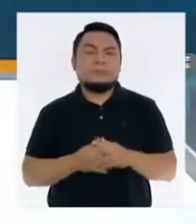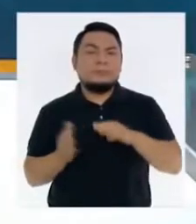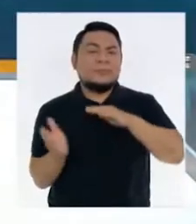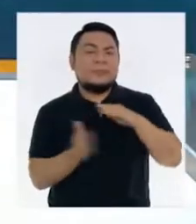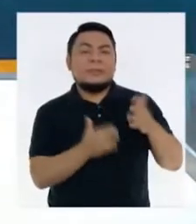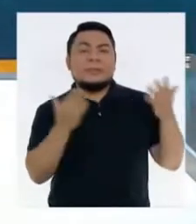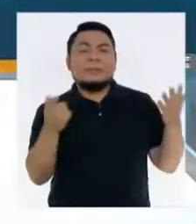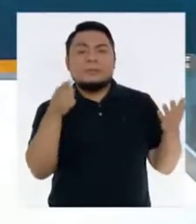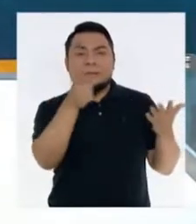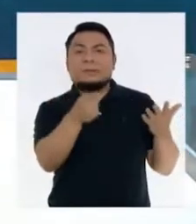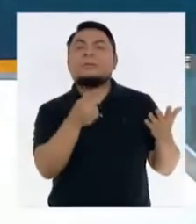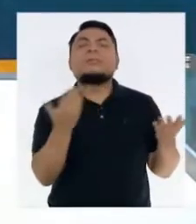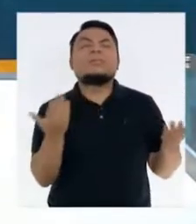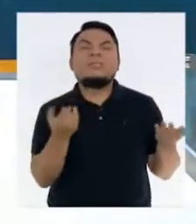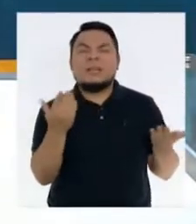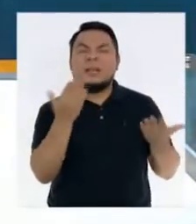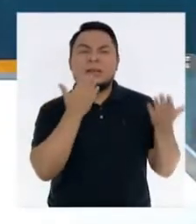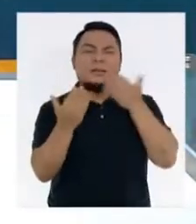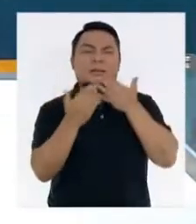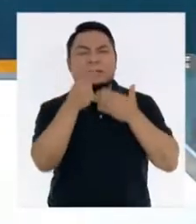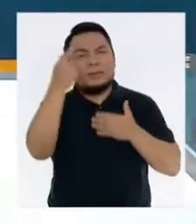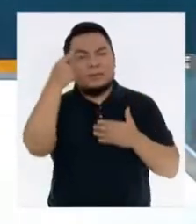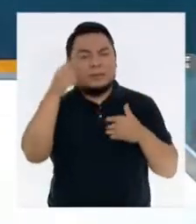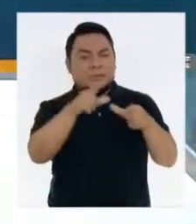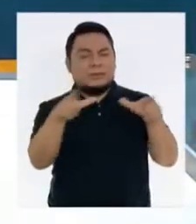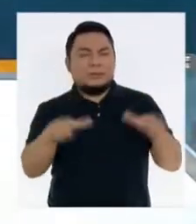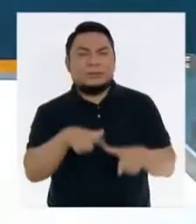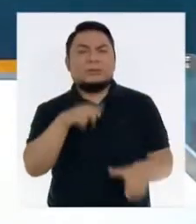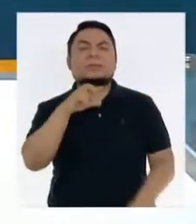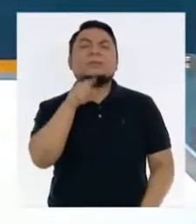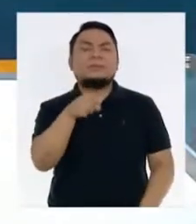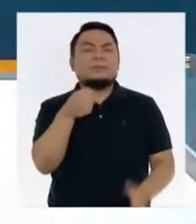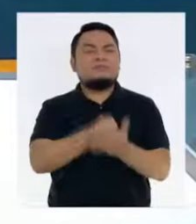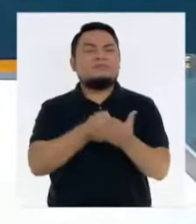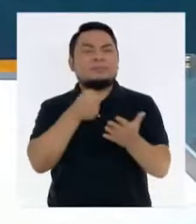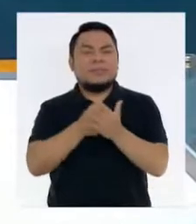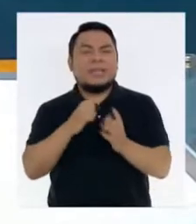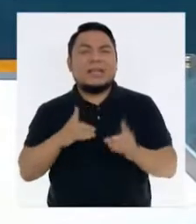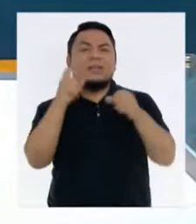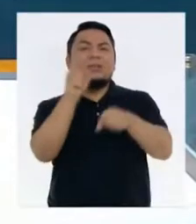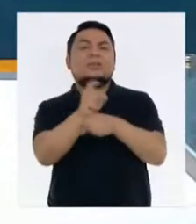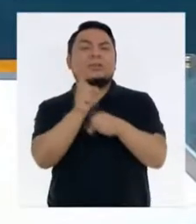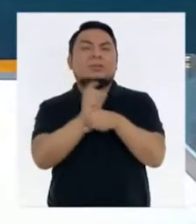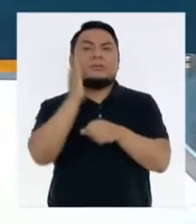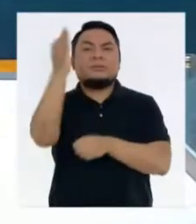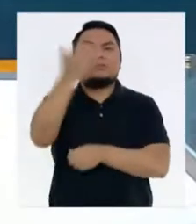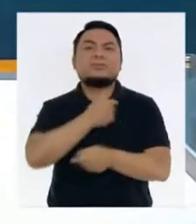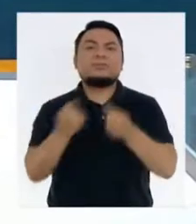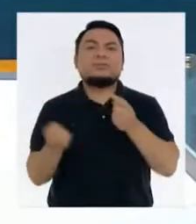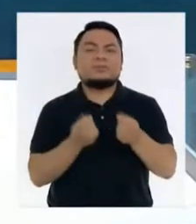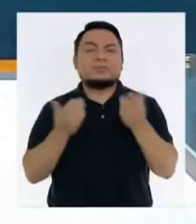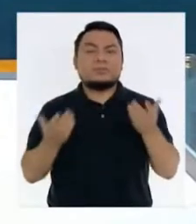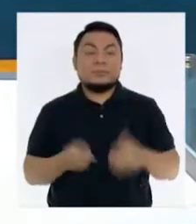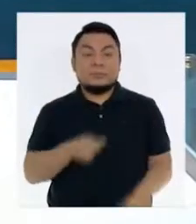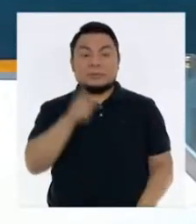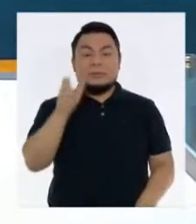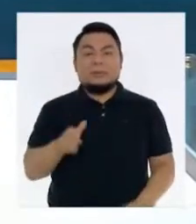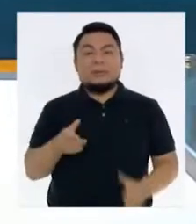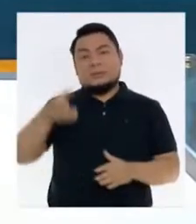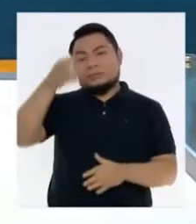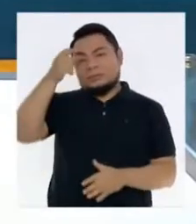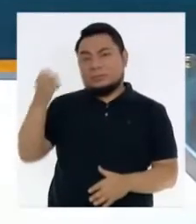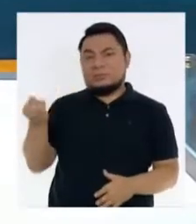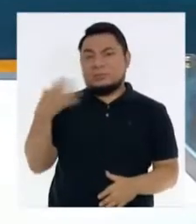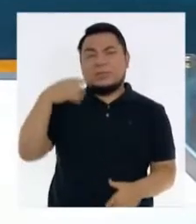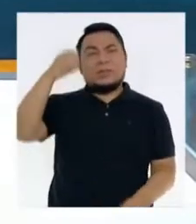de los retos en un sector tan sensible como es la educación para el futuro gobierno y son varios especialistas estiman que